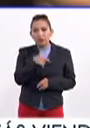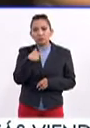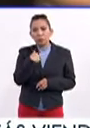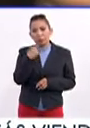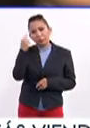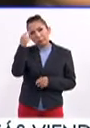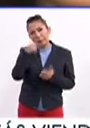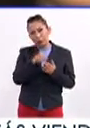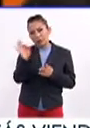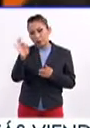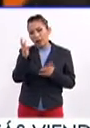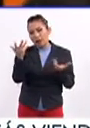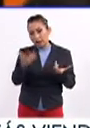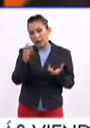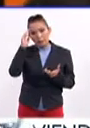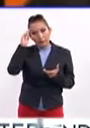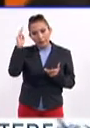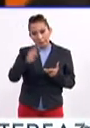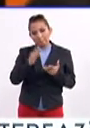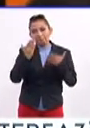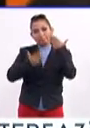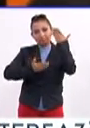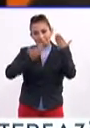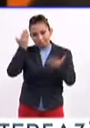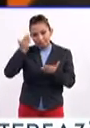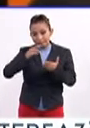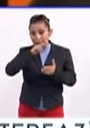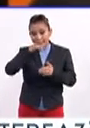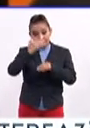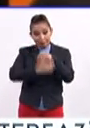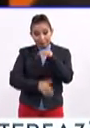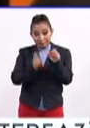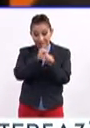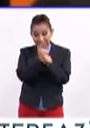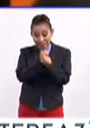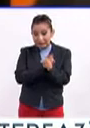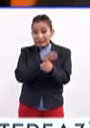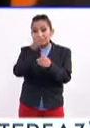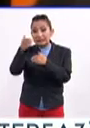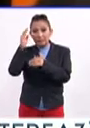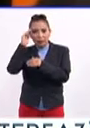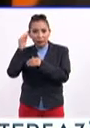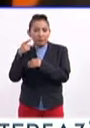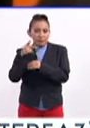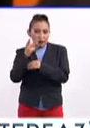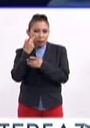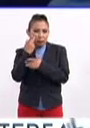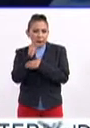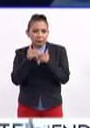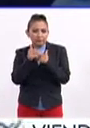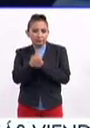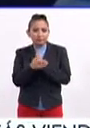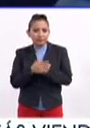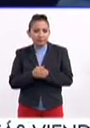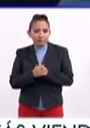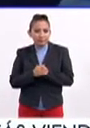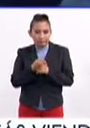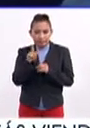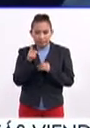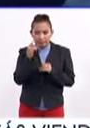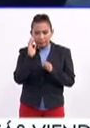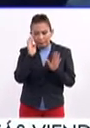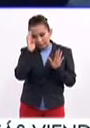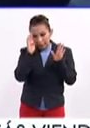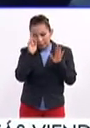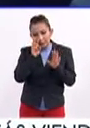estoy considerando en realizar una maestría inmediatamente después de terminar la licenciatura. Pero, pues, eso será después